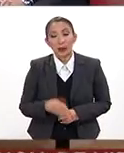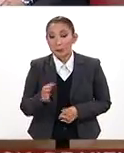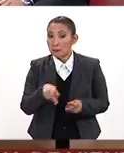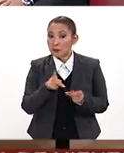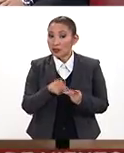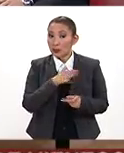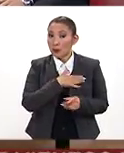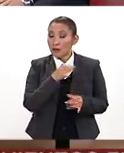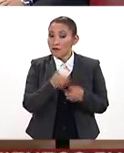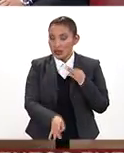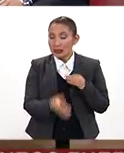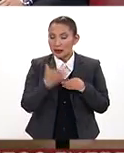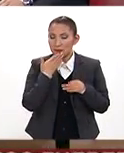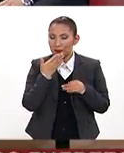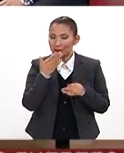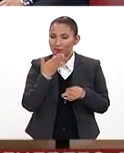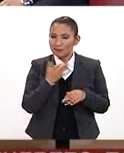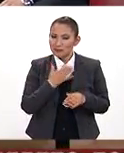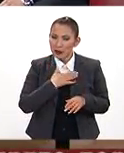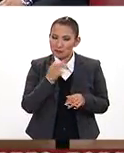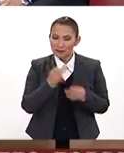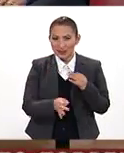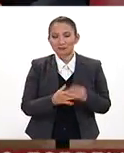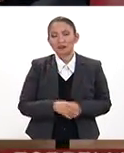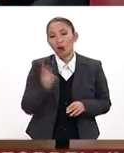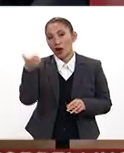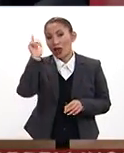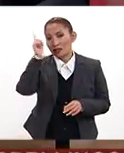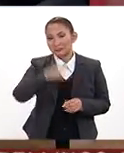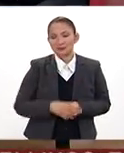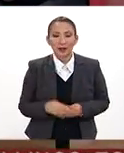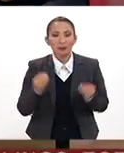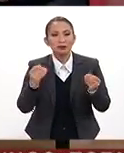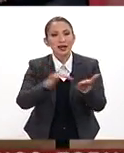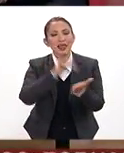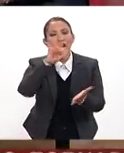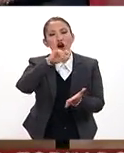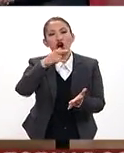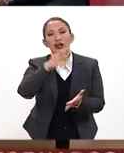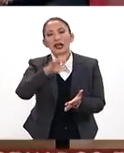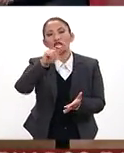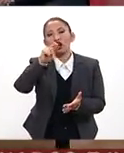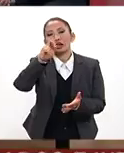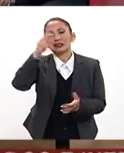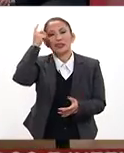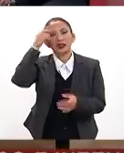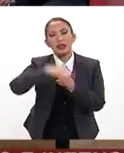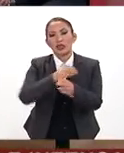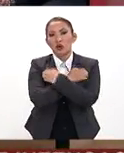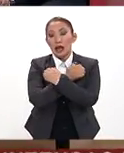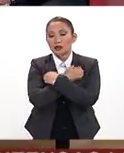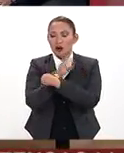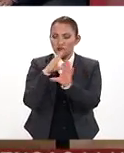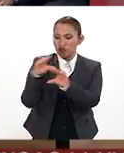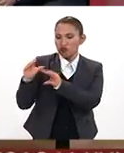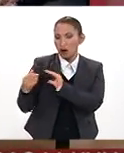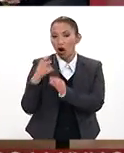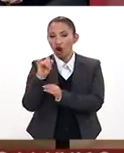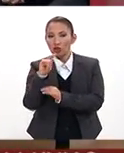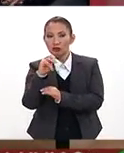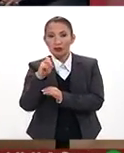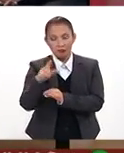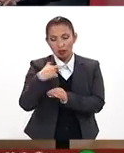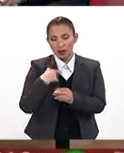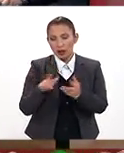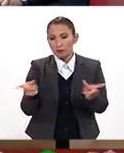además el buen fin tiene un buen fin. Así debe ser. Esperamos que así sea. Muchas gracias, Jorge Torres, director de educación financiera de la Conducef.